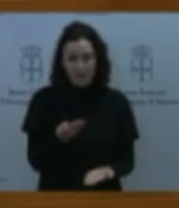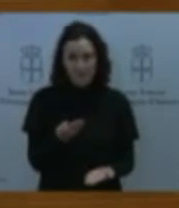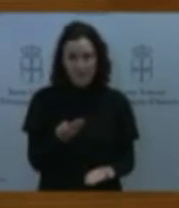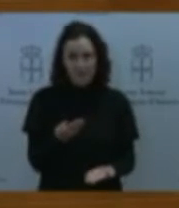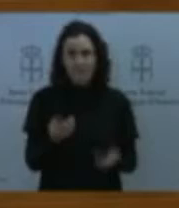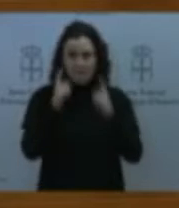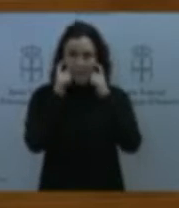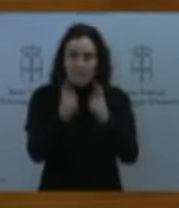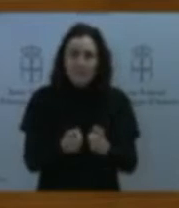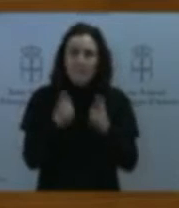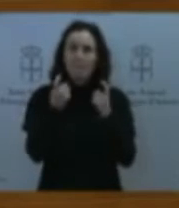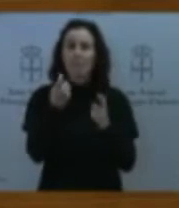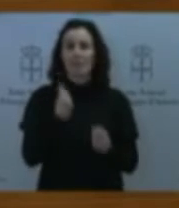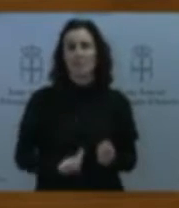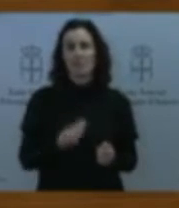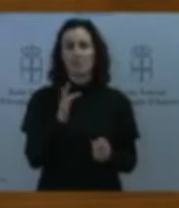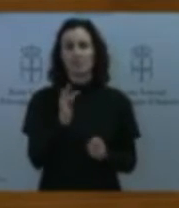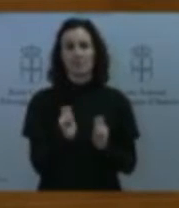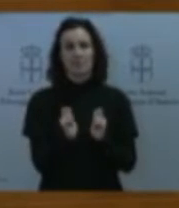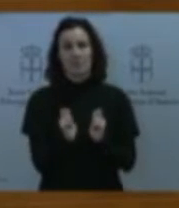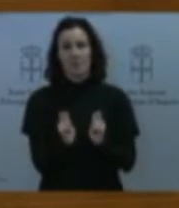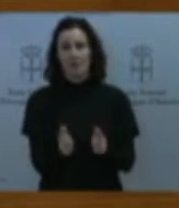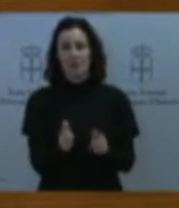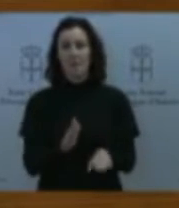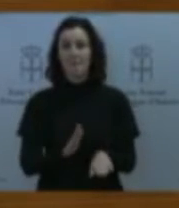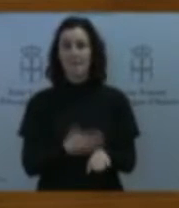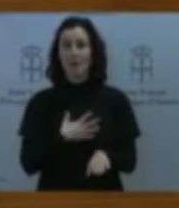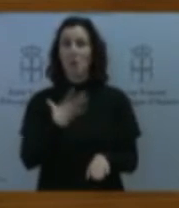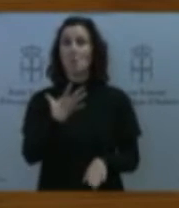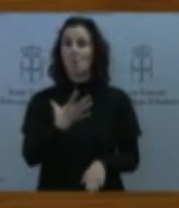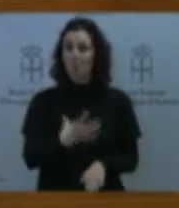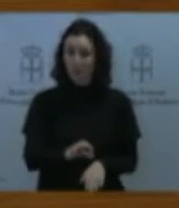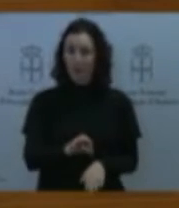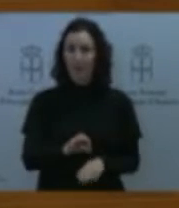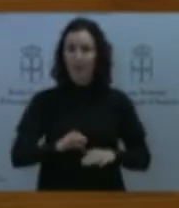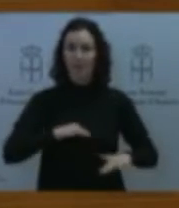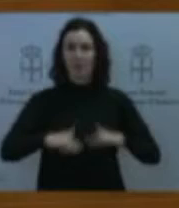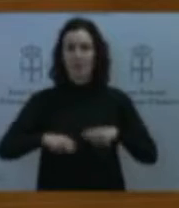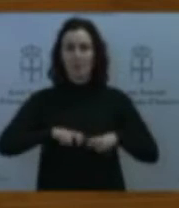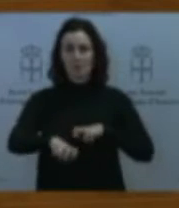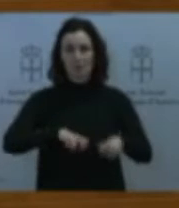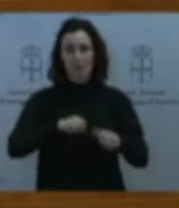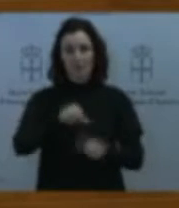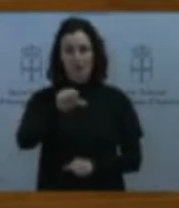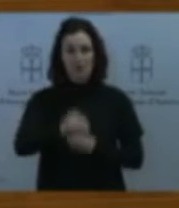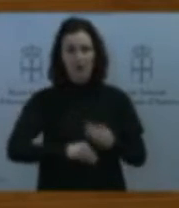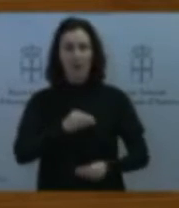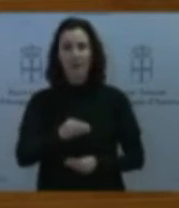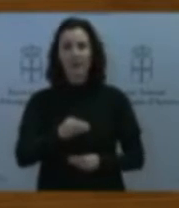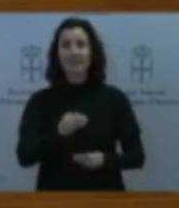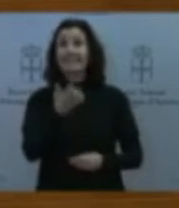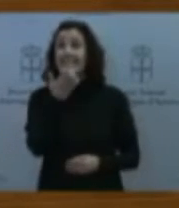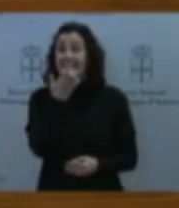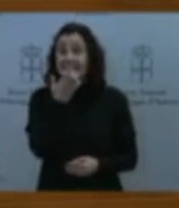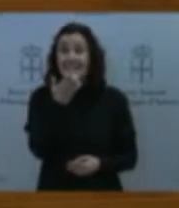la posibilidad desde que el plan de movilidad de Gijón pueda llevarse a cabo si no es usanable si no es solventable esta